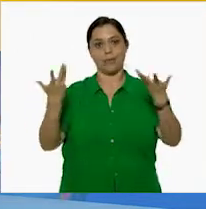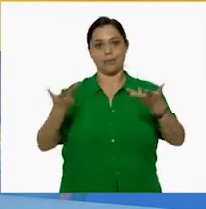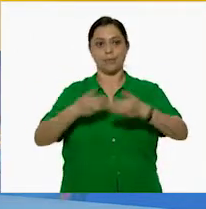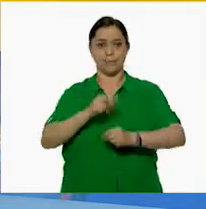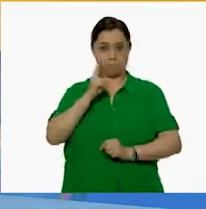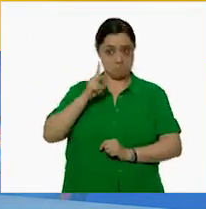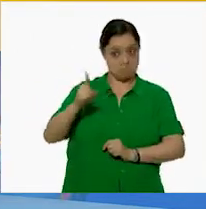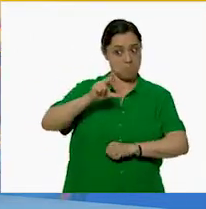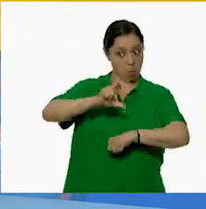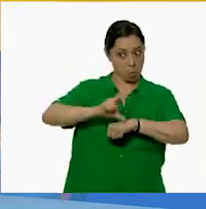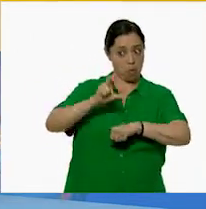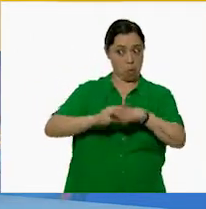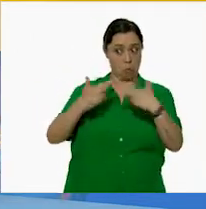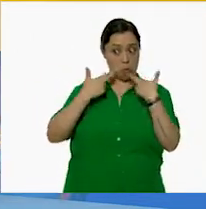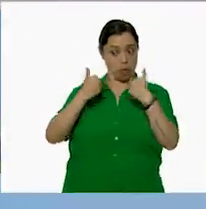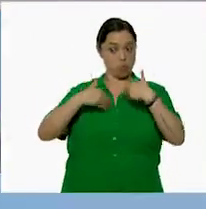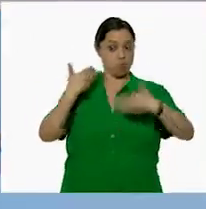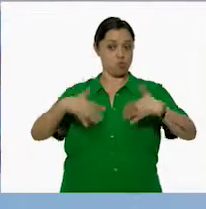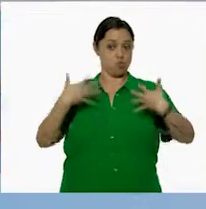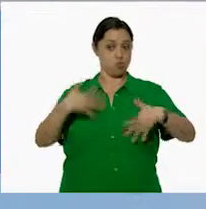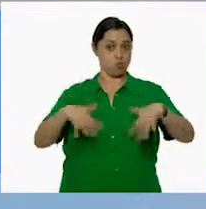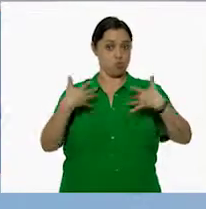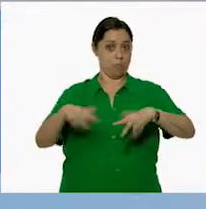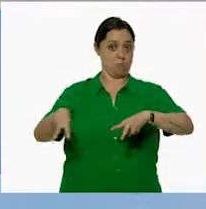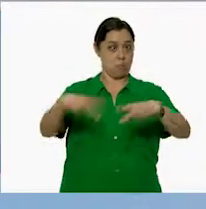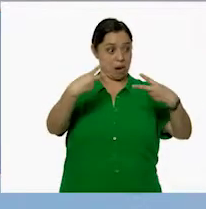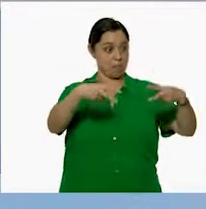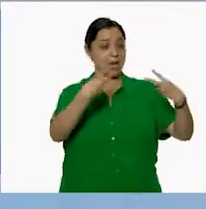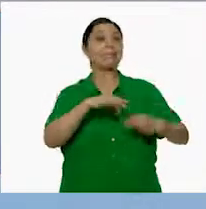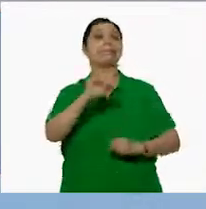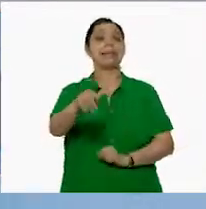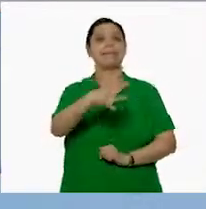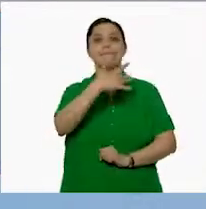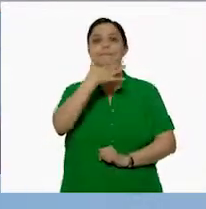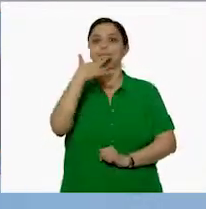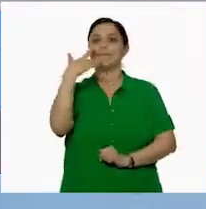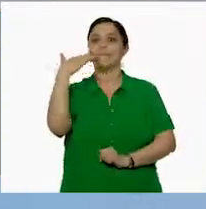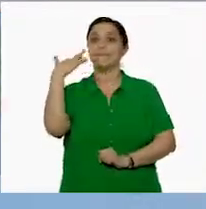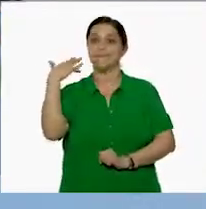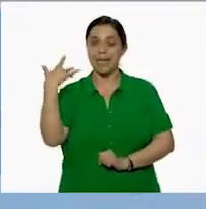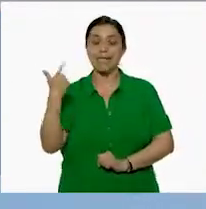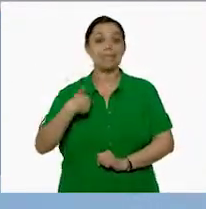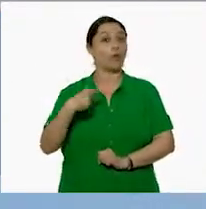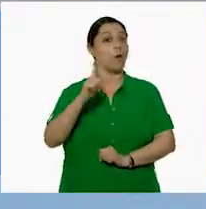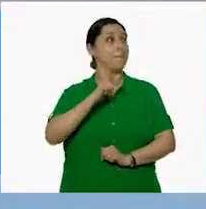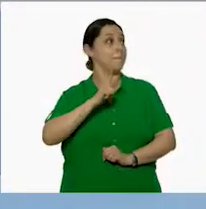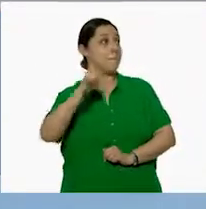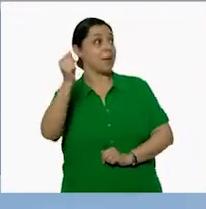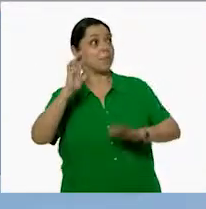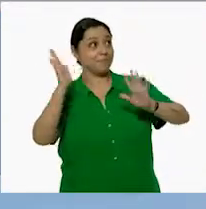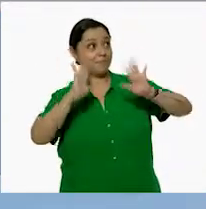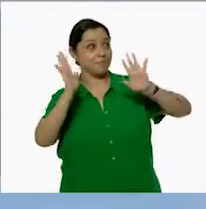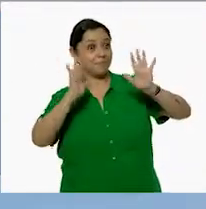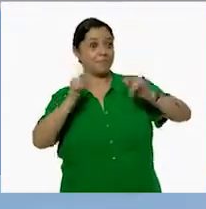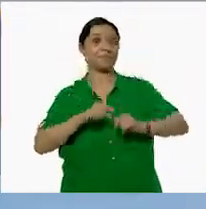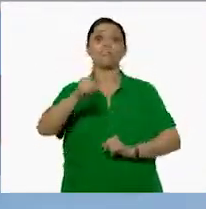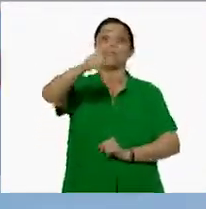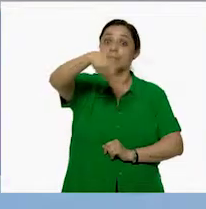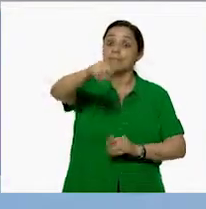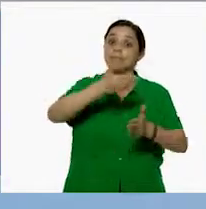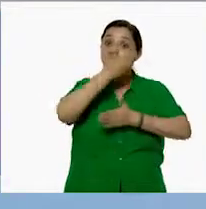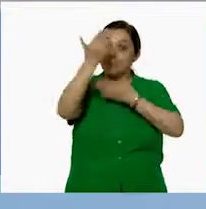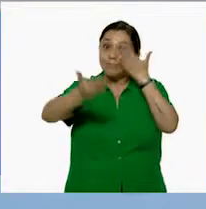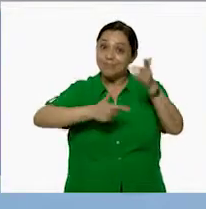huevos de rancho son todo un éxito. Uy, sí, saben riquísimos. Me voy rapidísimo. Hasta pronto. Ustedes no dejen de estudiar.